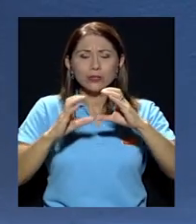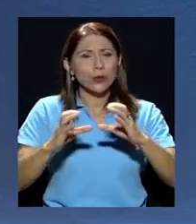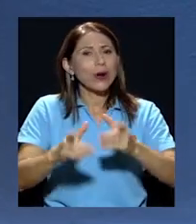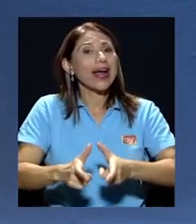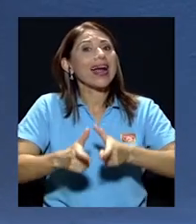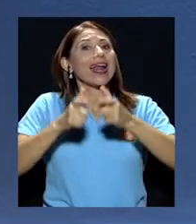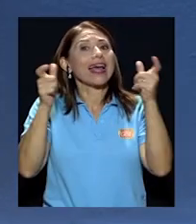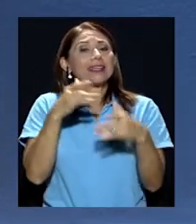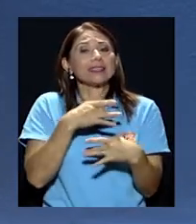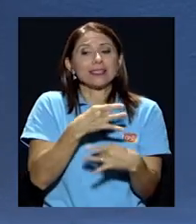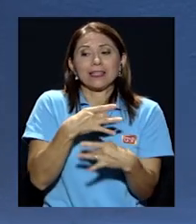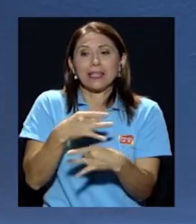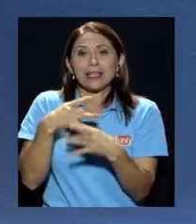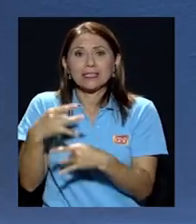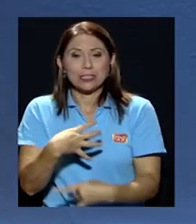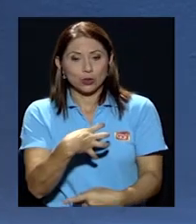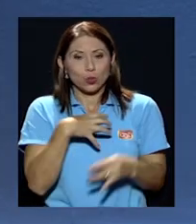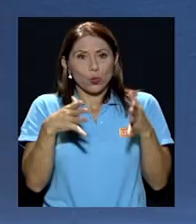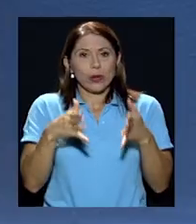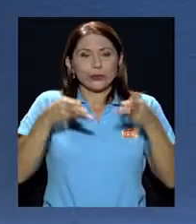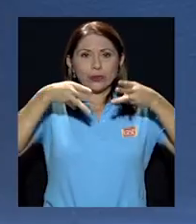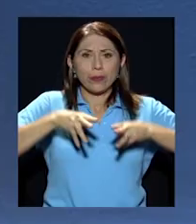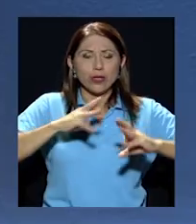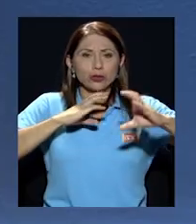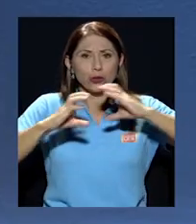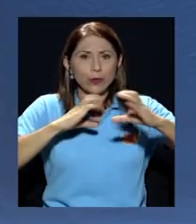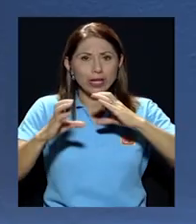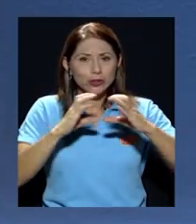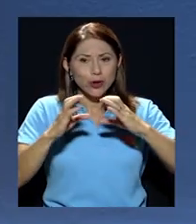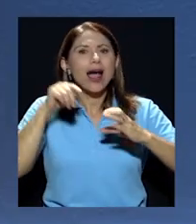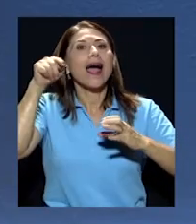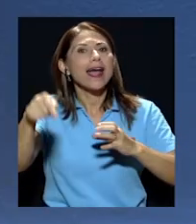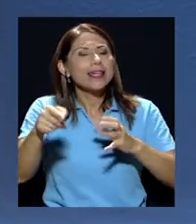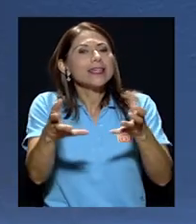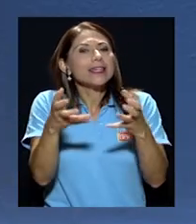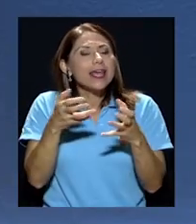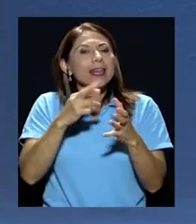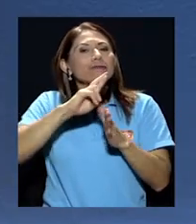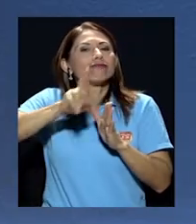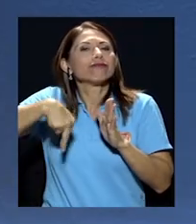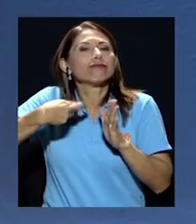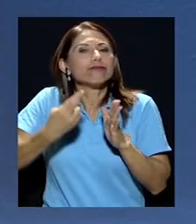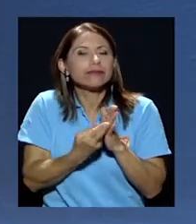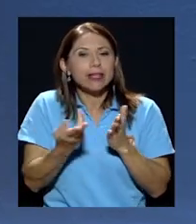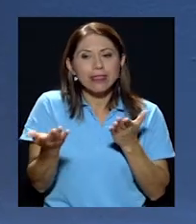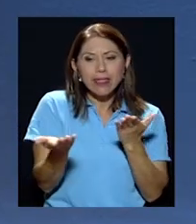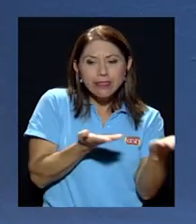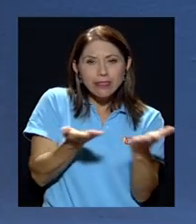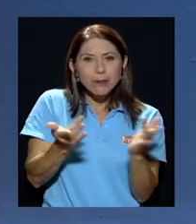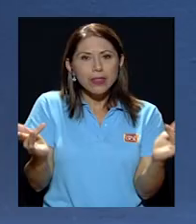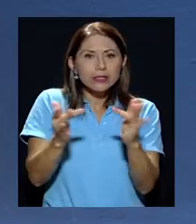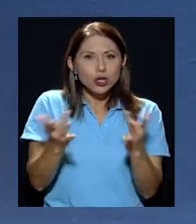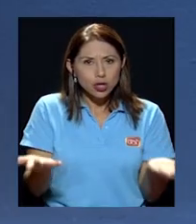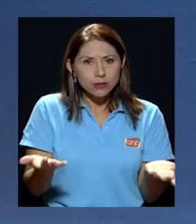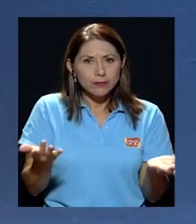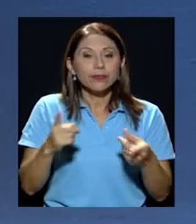de los medios de comunicación los que entran a querer jugar ese papel de intermediación. Entonces, por la orden